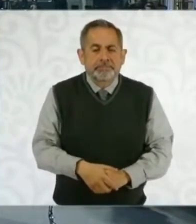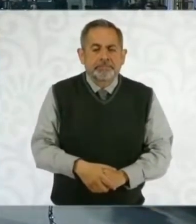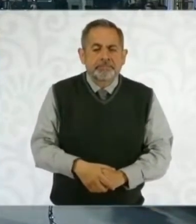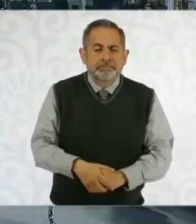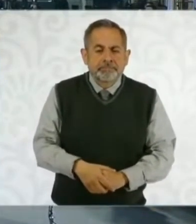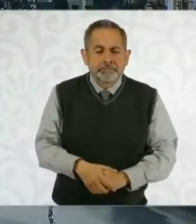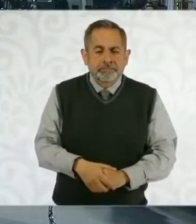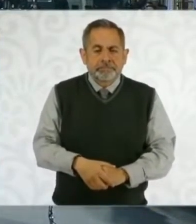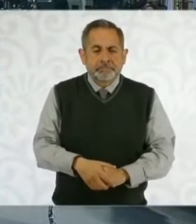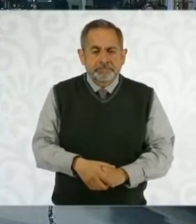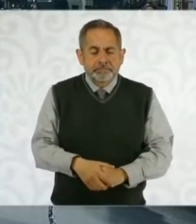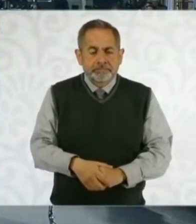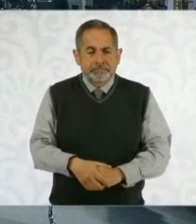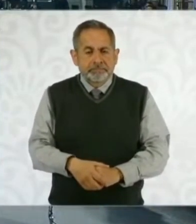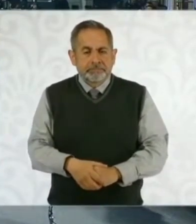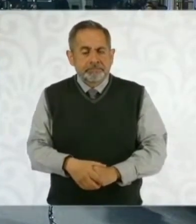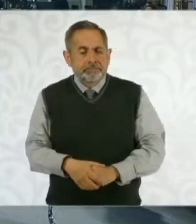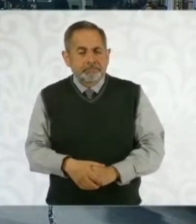Por el tema, ¿qué, perdón?